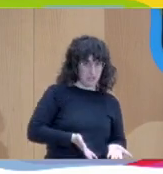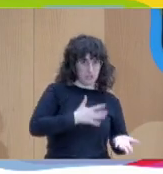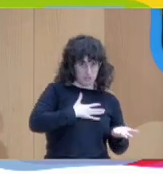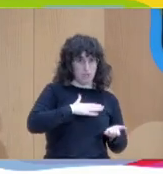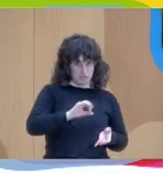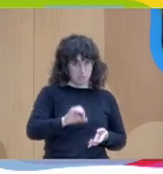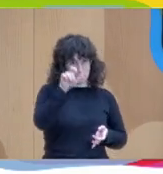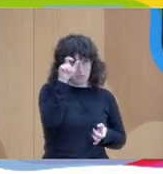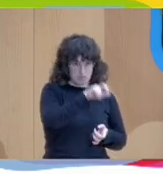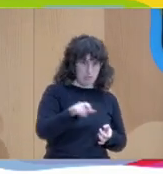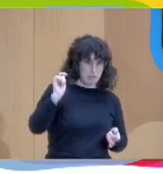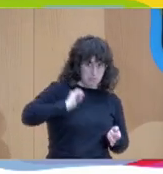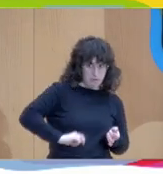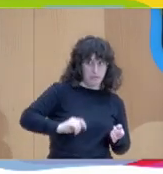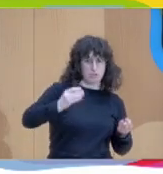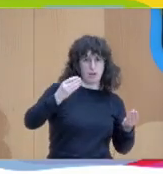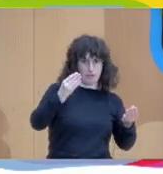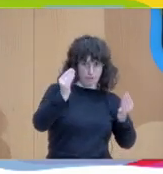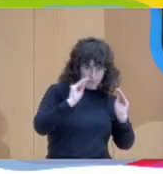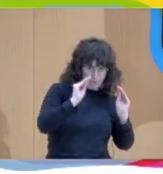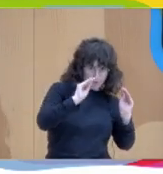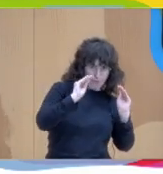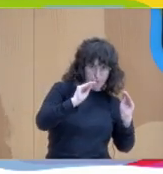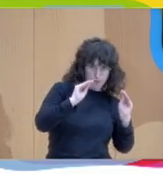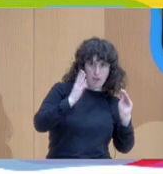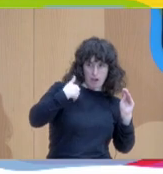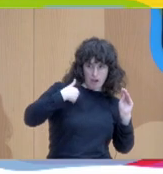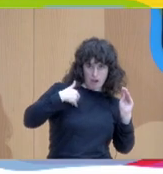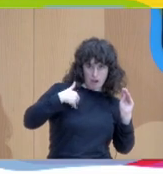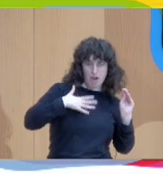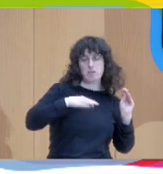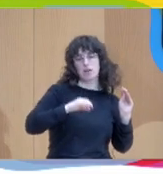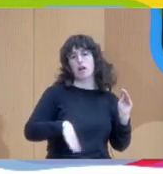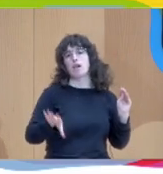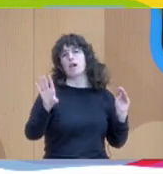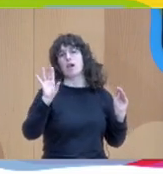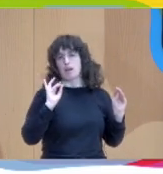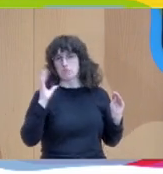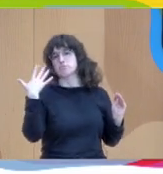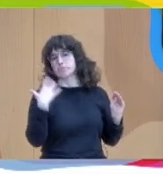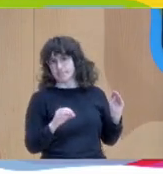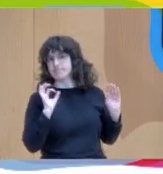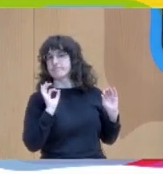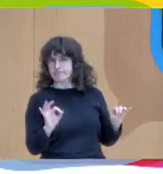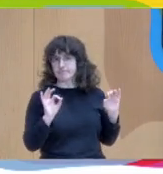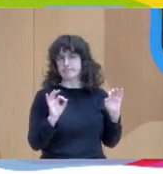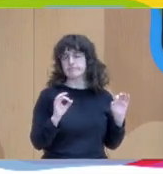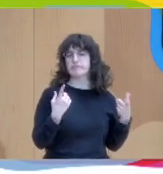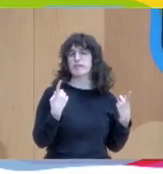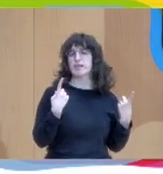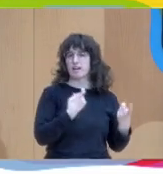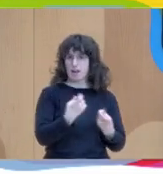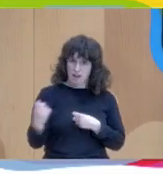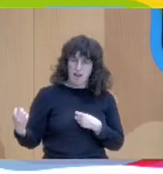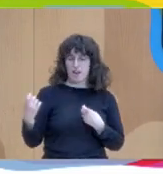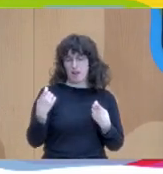lo podamos aplicar y entiendan cuál es el origen y la necesidad de ello y hablo de necesidad porque creo que